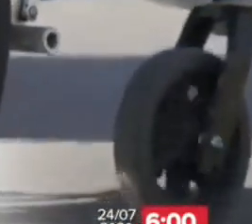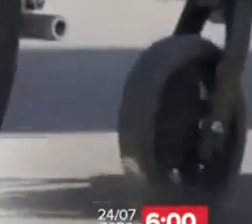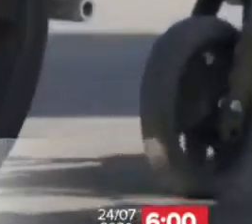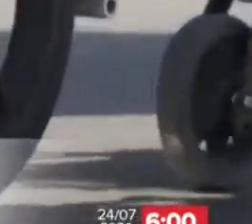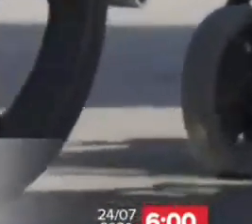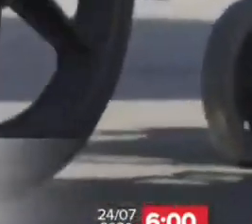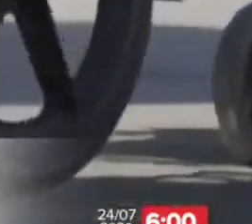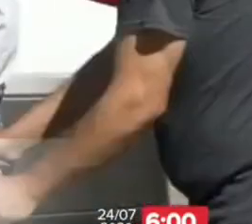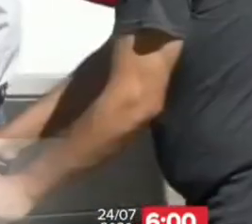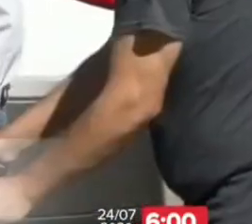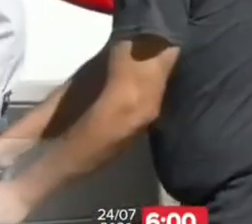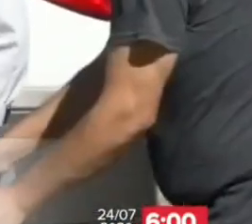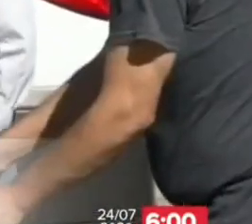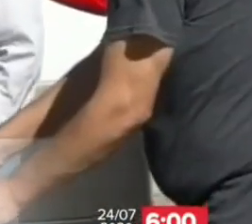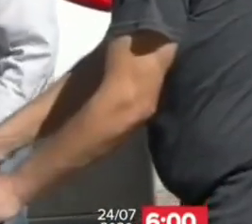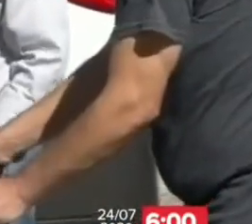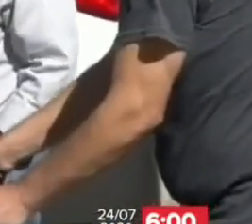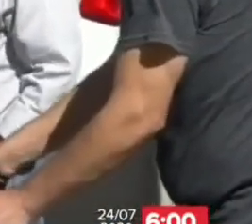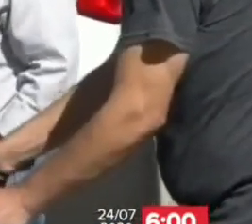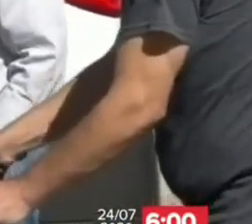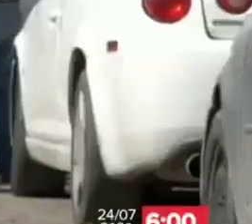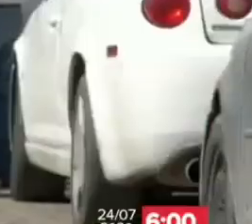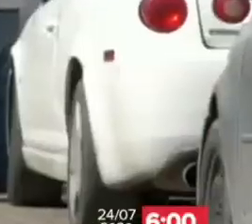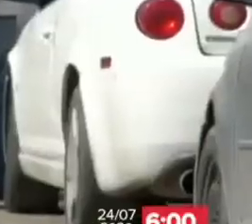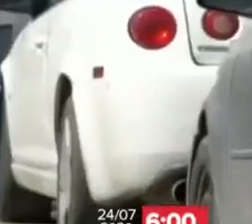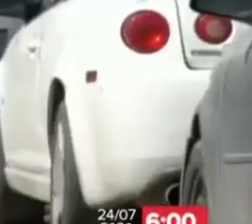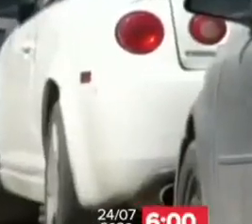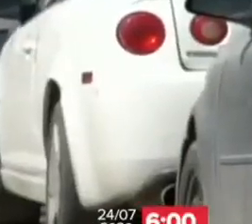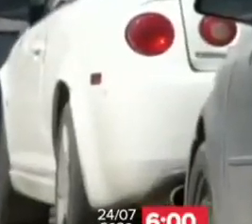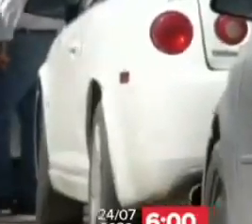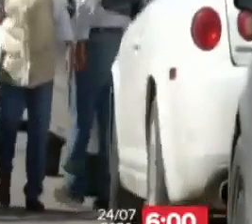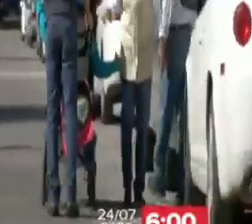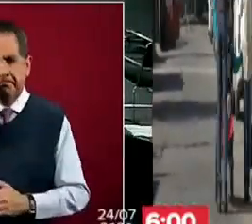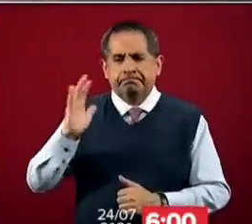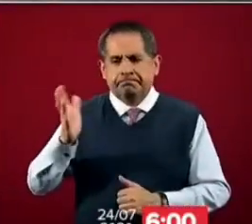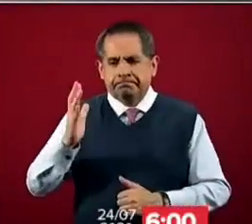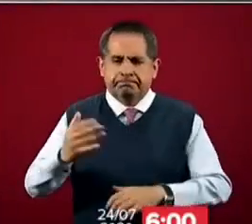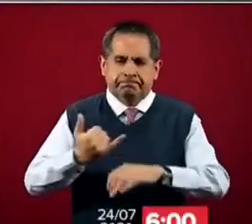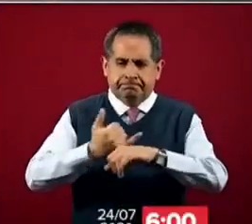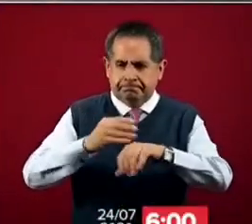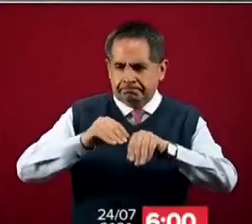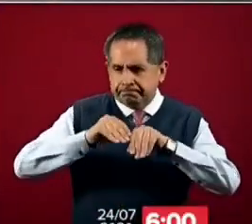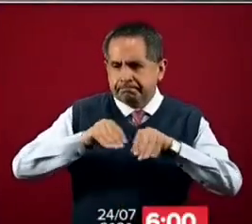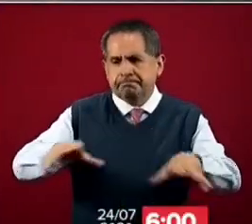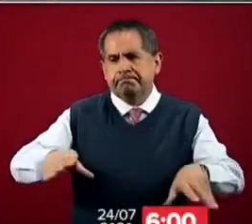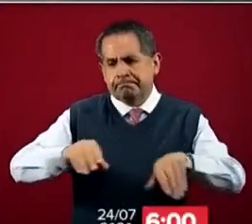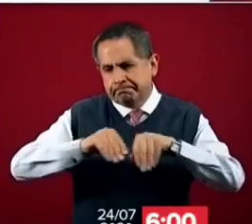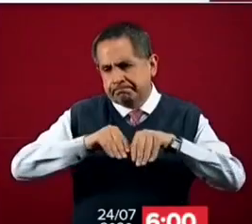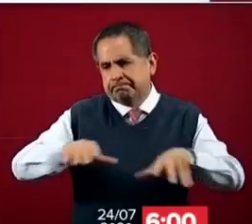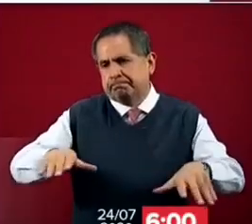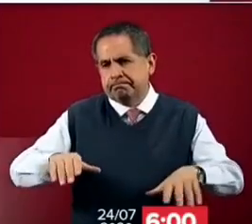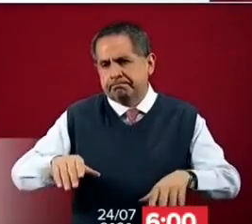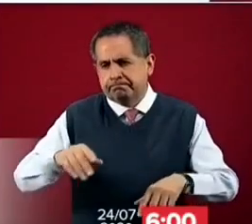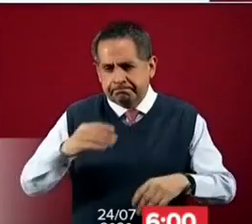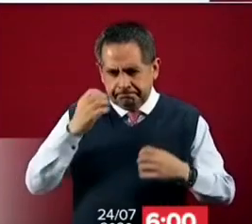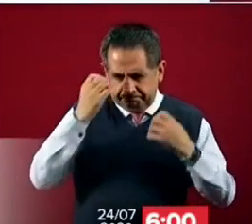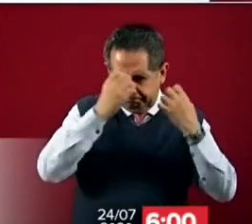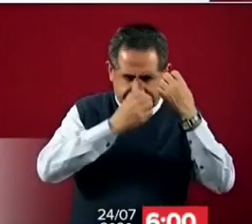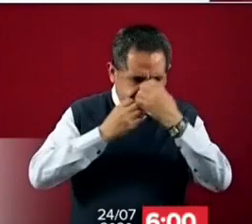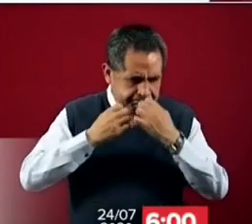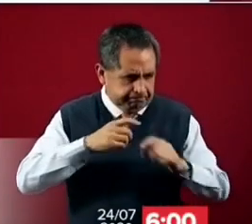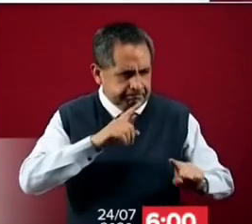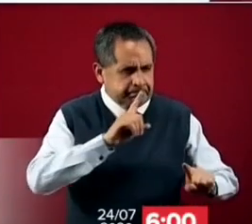tener alguna invalidez que amerite ser parte de este apoyo. Estamos haciendo un proceso de verificación